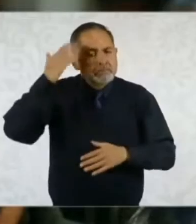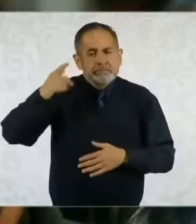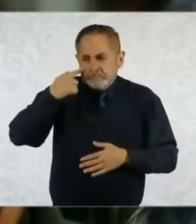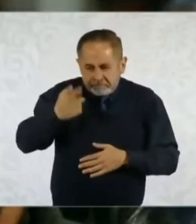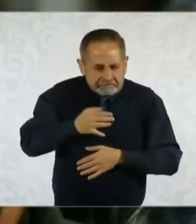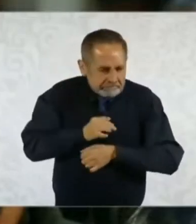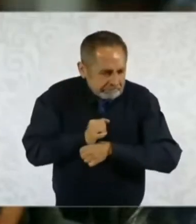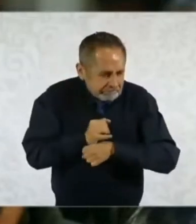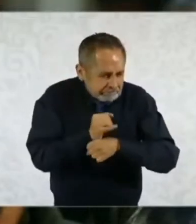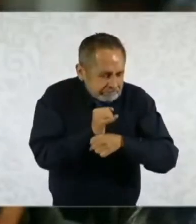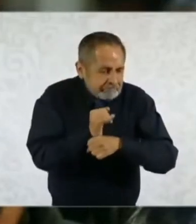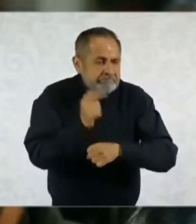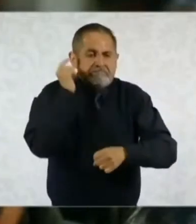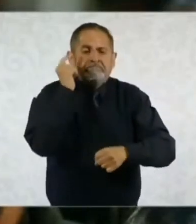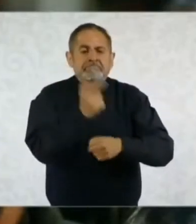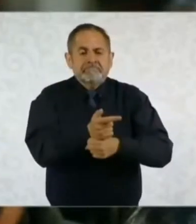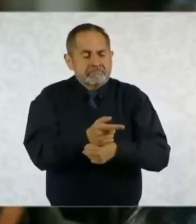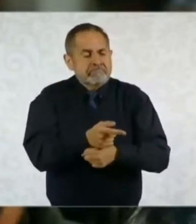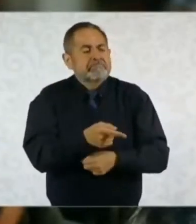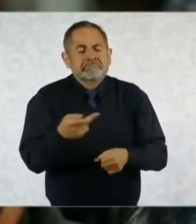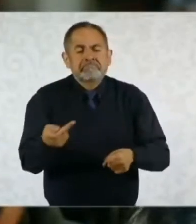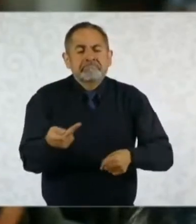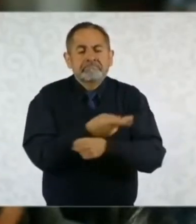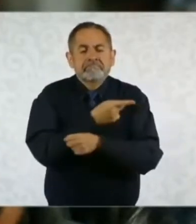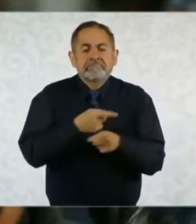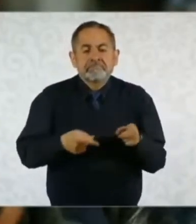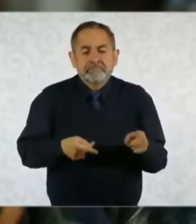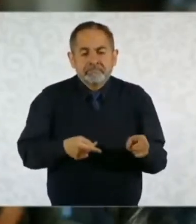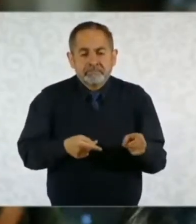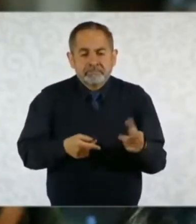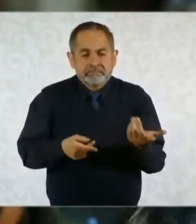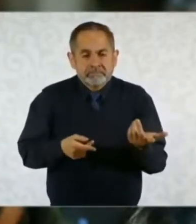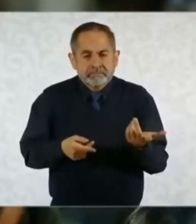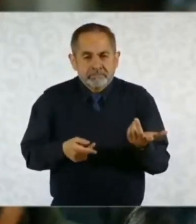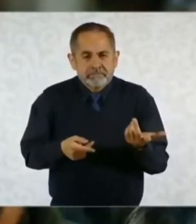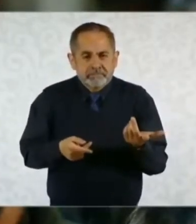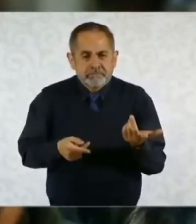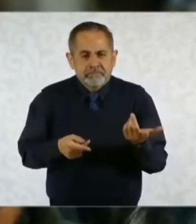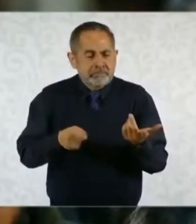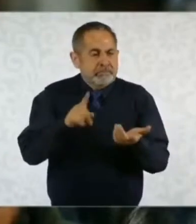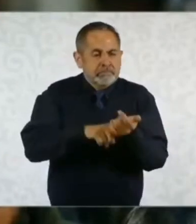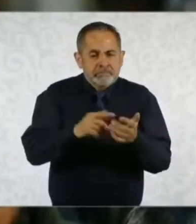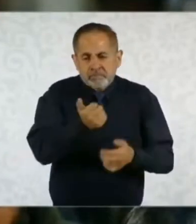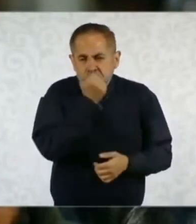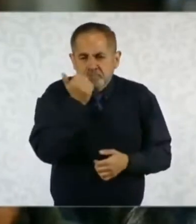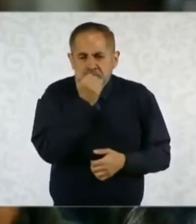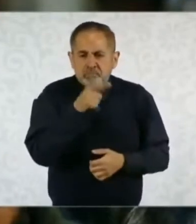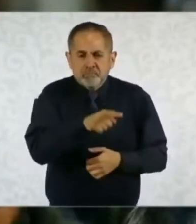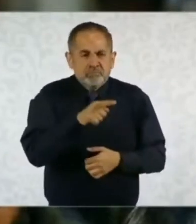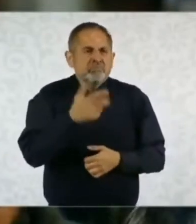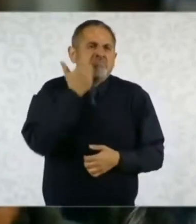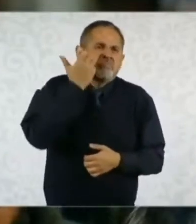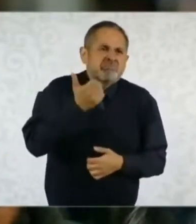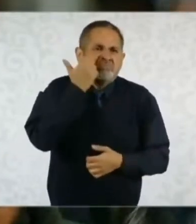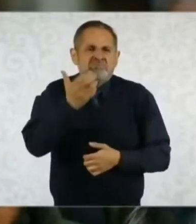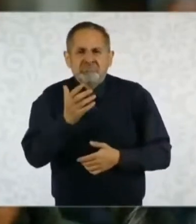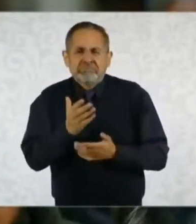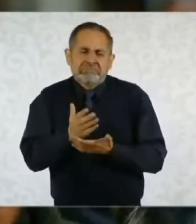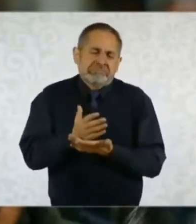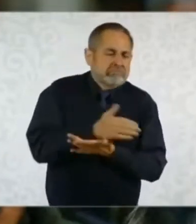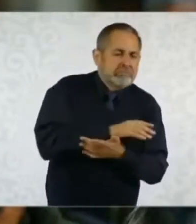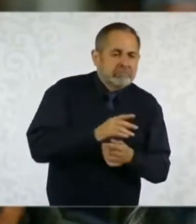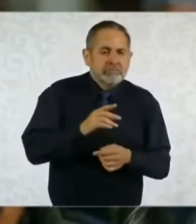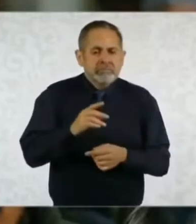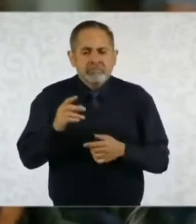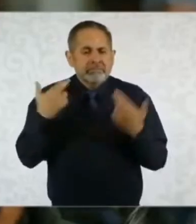y nos dimos cuenta de que obviamente no fueron los alumnos, no fueron los docentes, fue